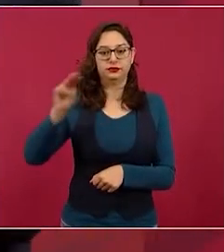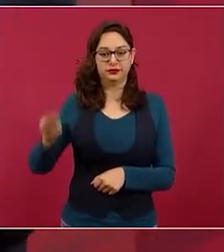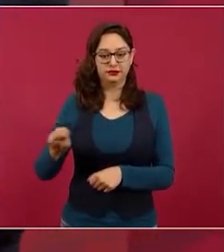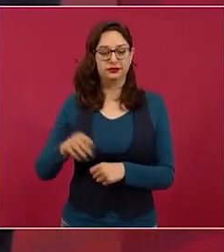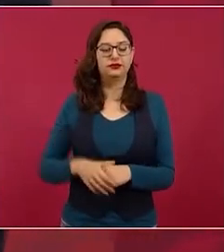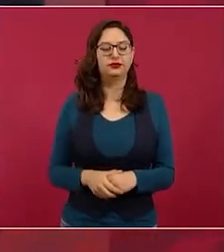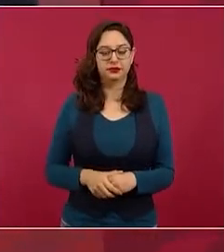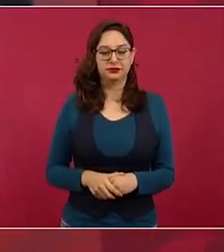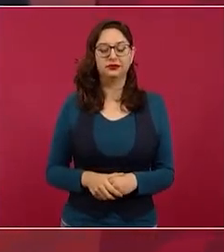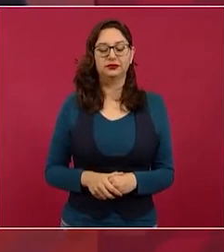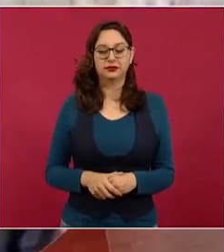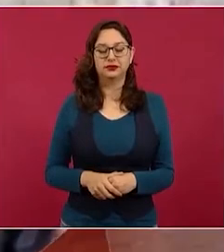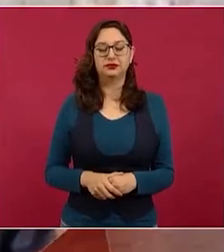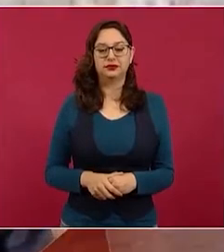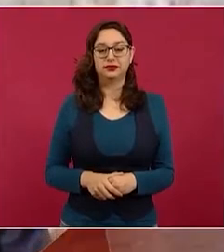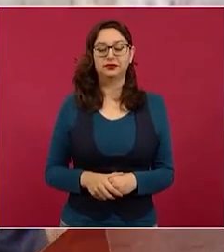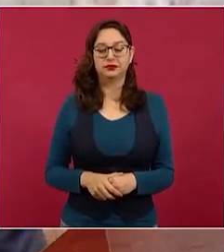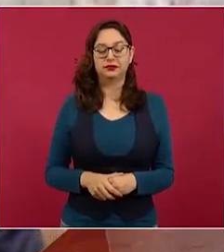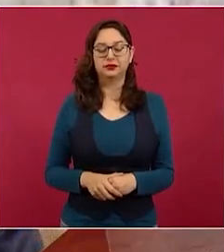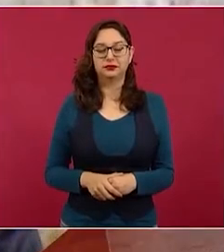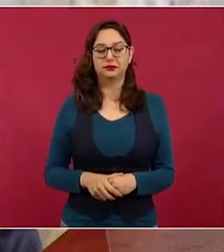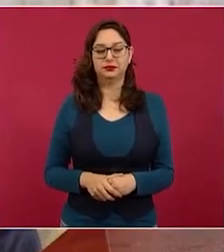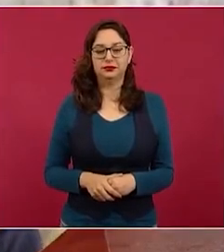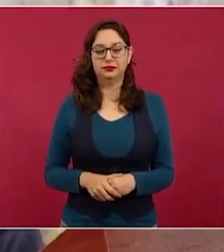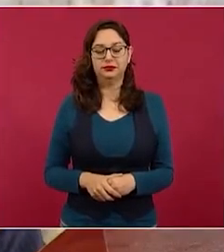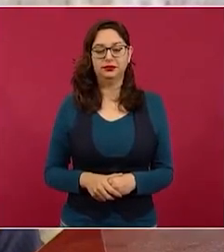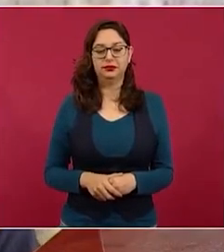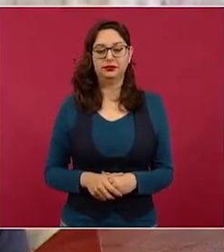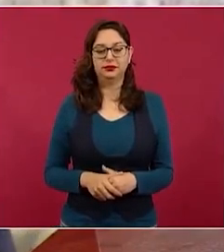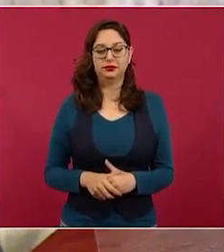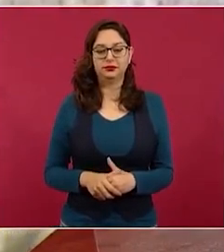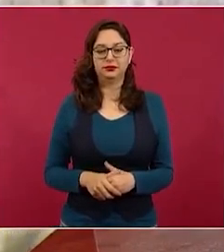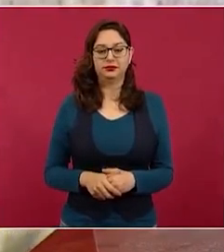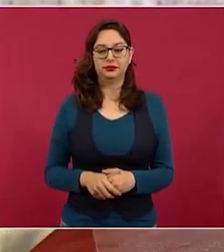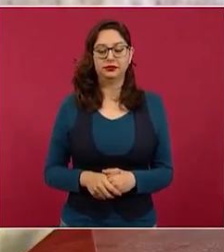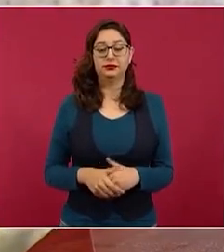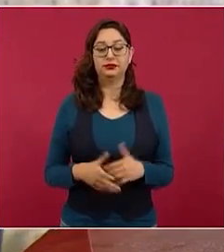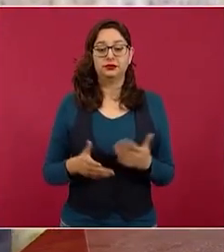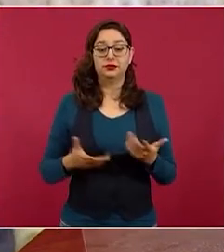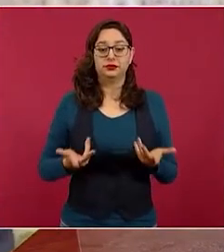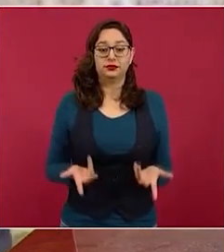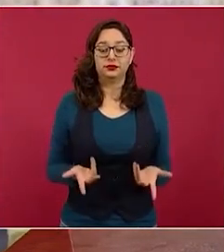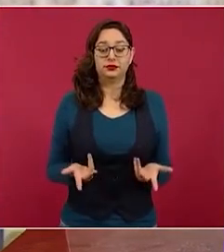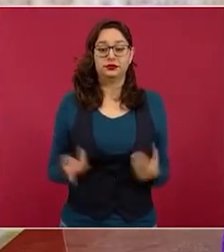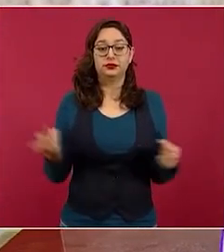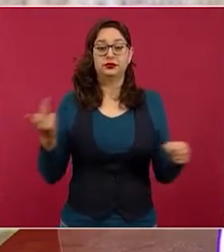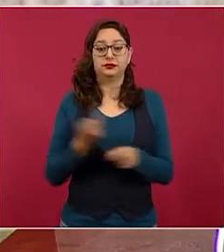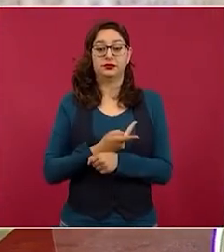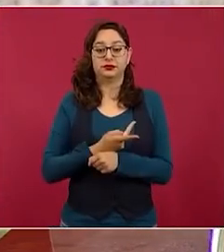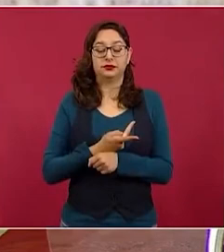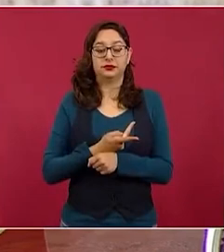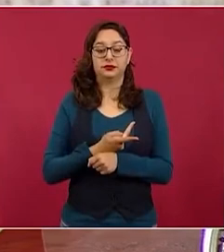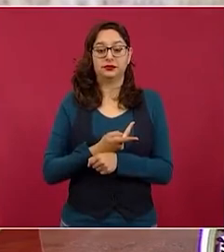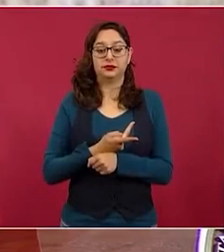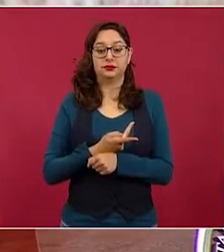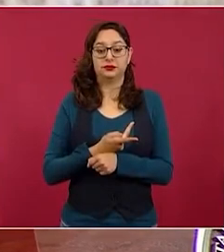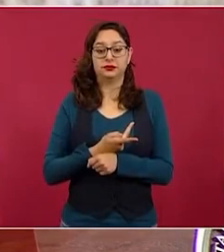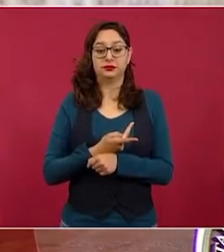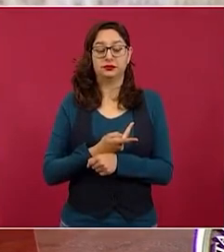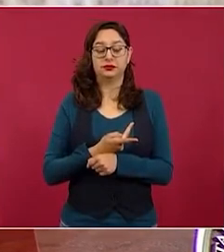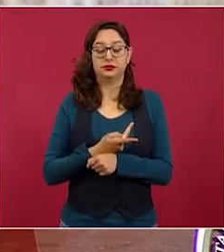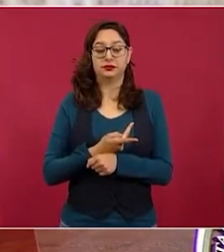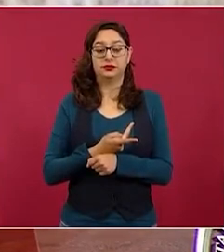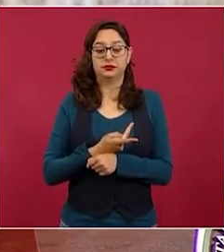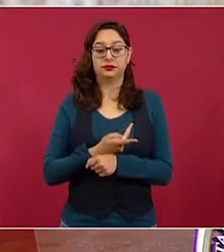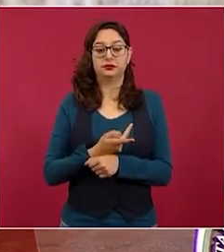Sí. Y este y desde el punto de vista periodístico, editorial pues